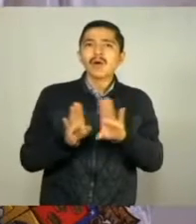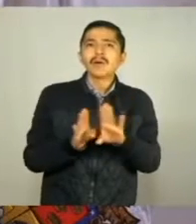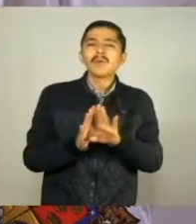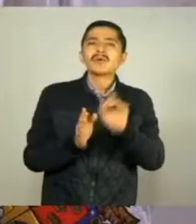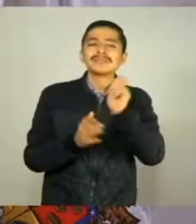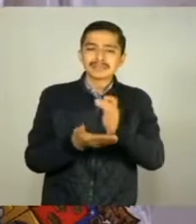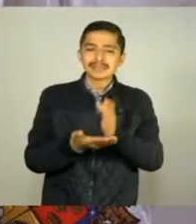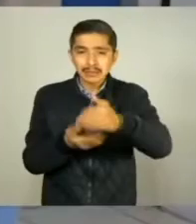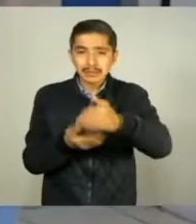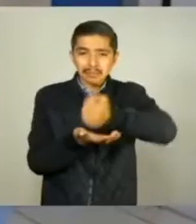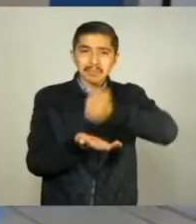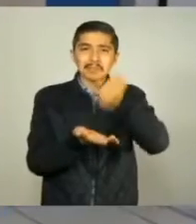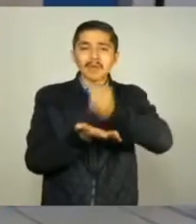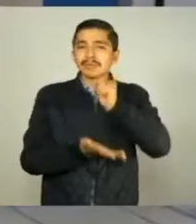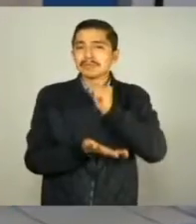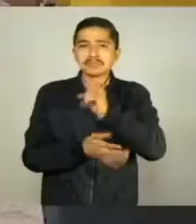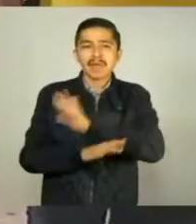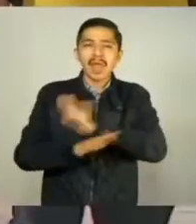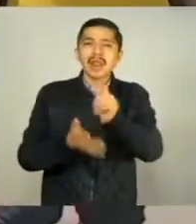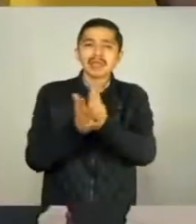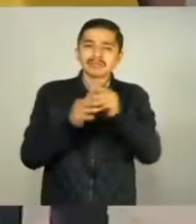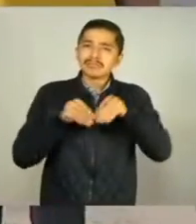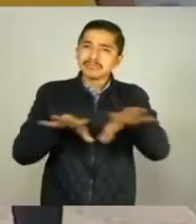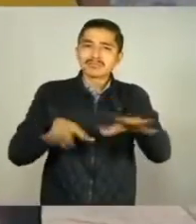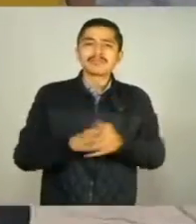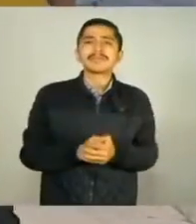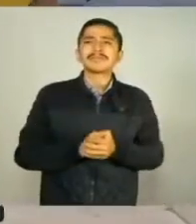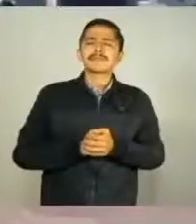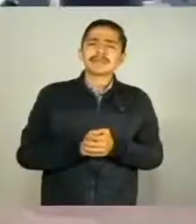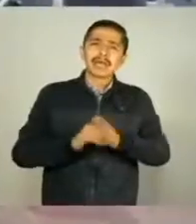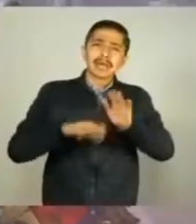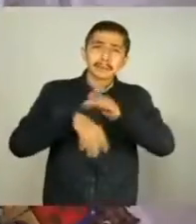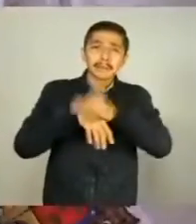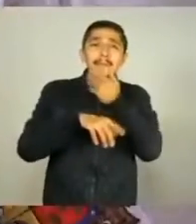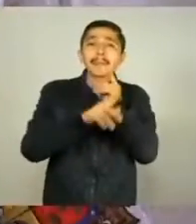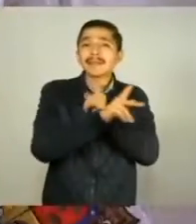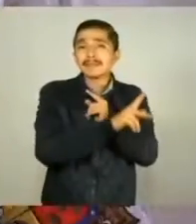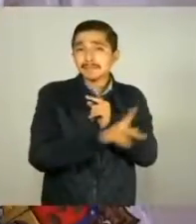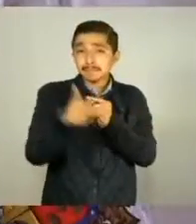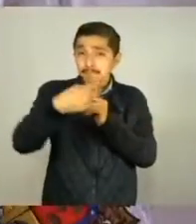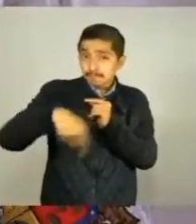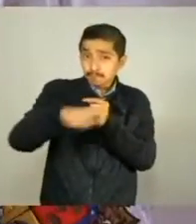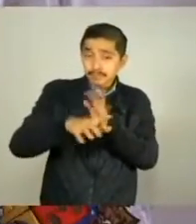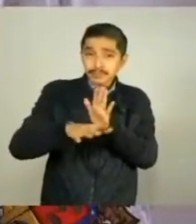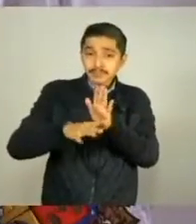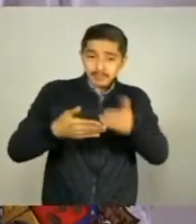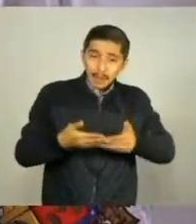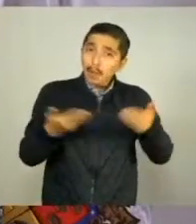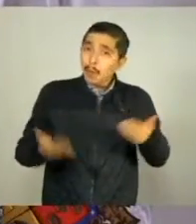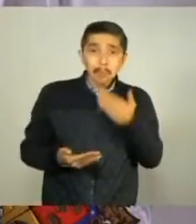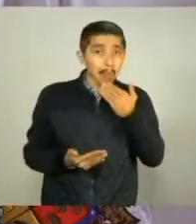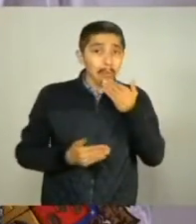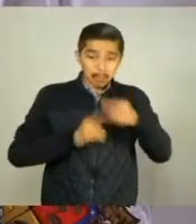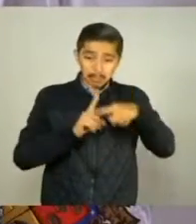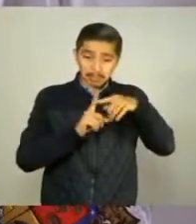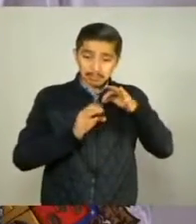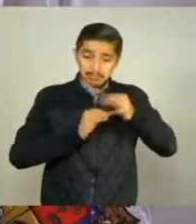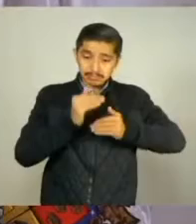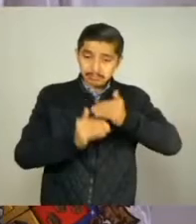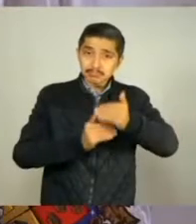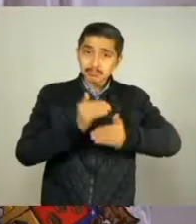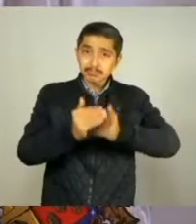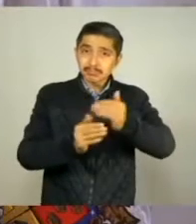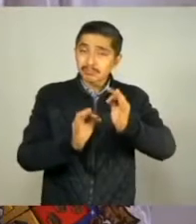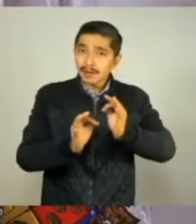a través de sus redes sociales. Indicó que para que los negocios y actividades económicas puedan operar entre el